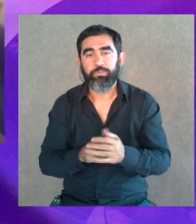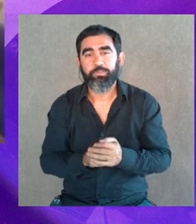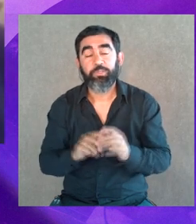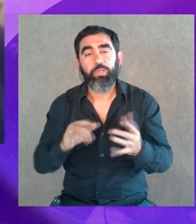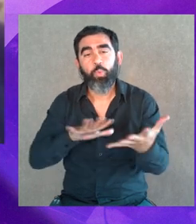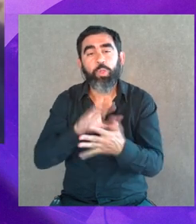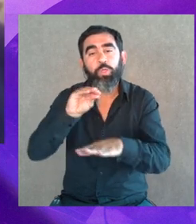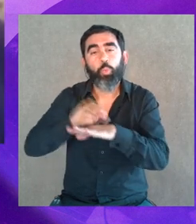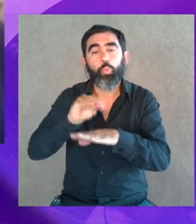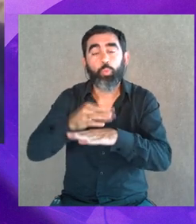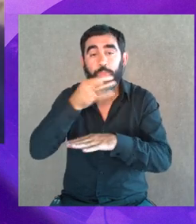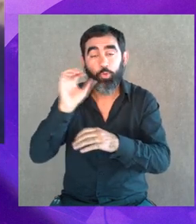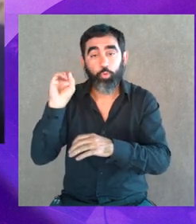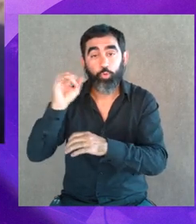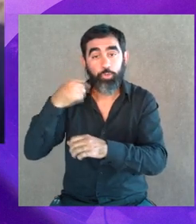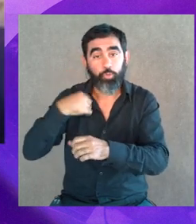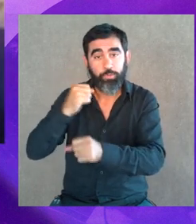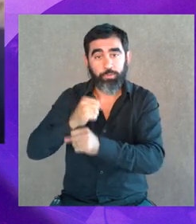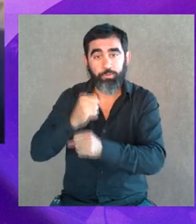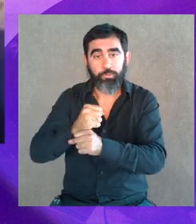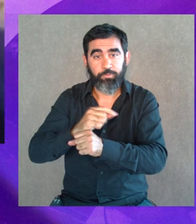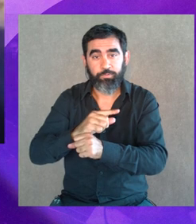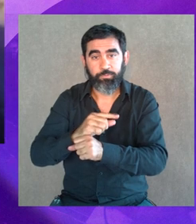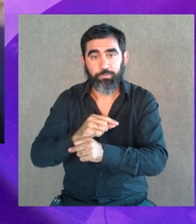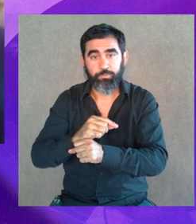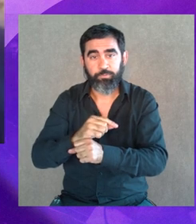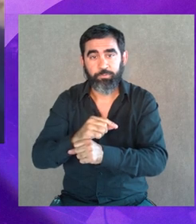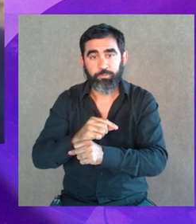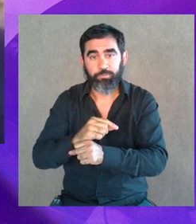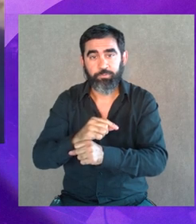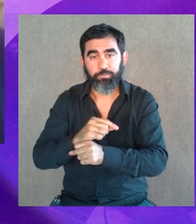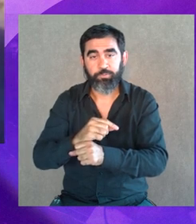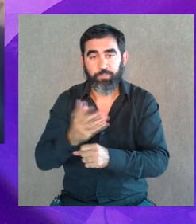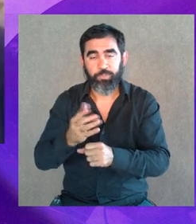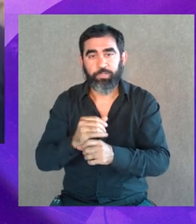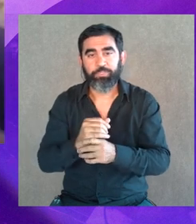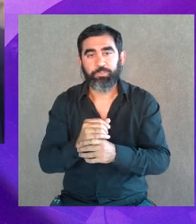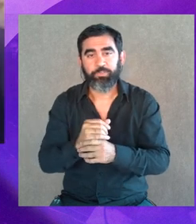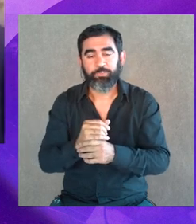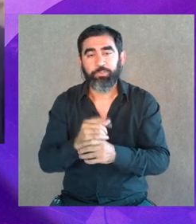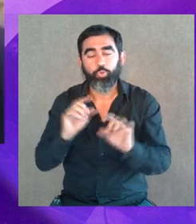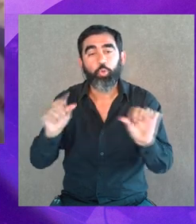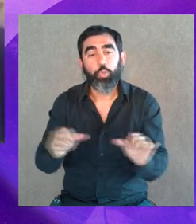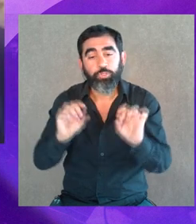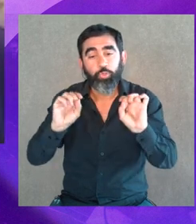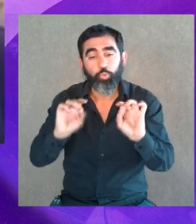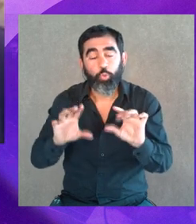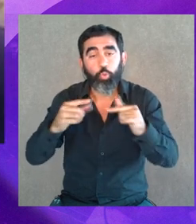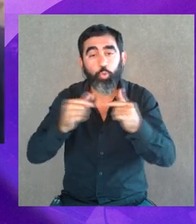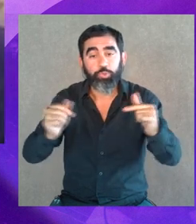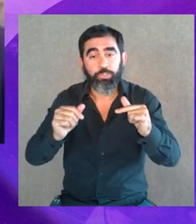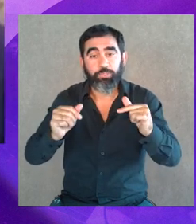Estoy en un lugar de la cultura, estoy en el sodre, entonces, a mí me parece que todo lo que se haga desde lo cultural,